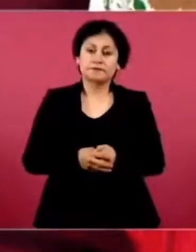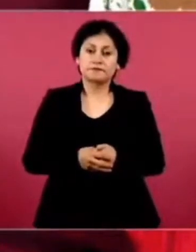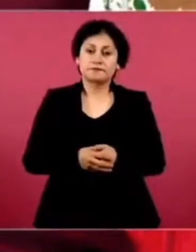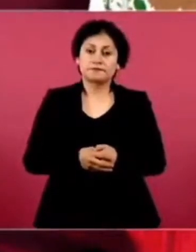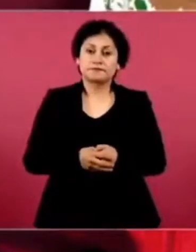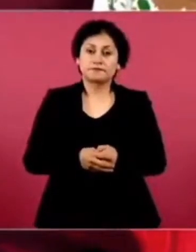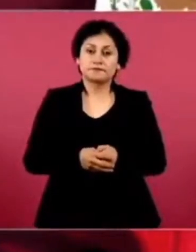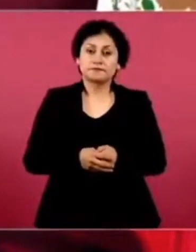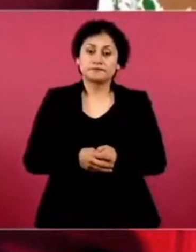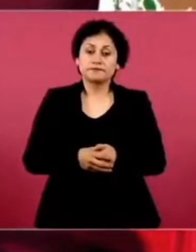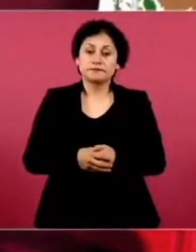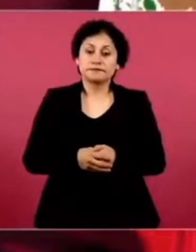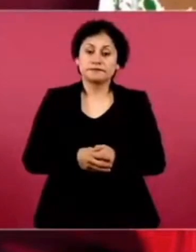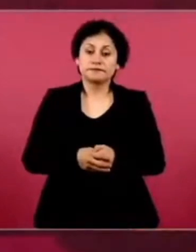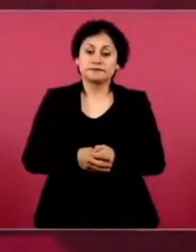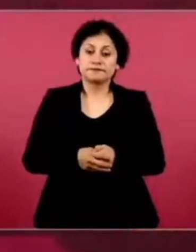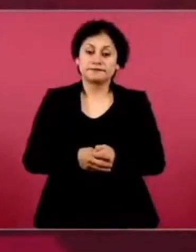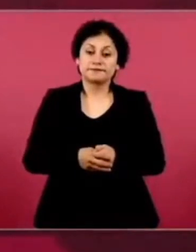Sí,